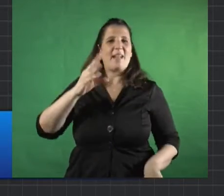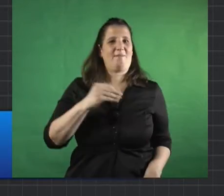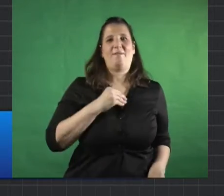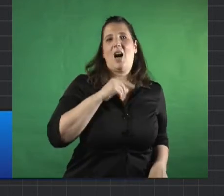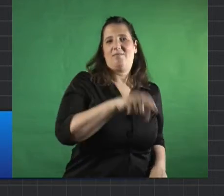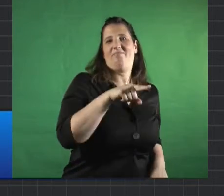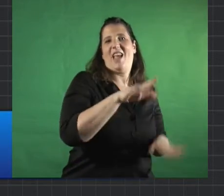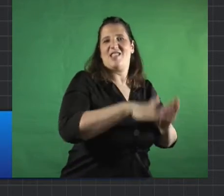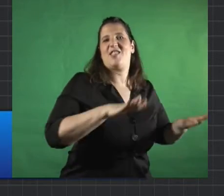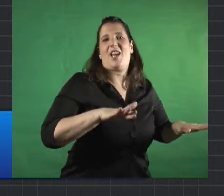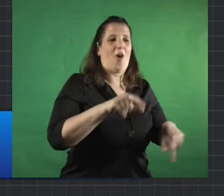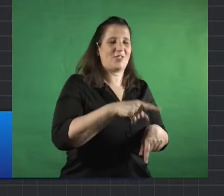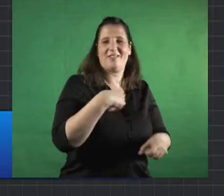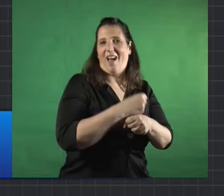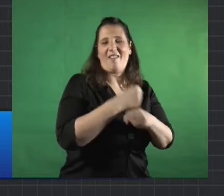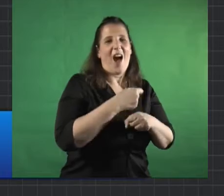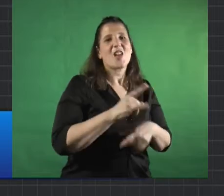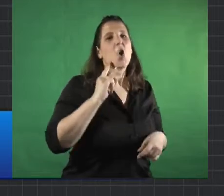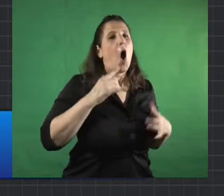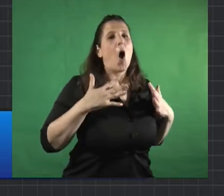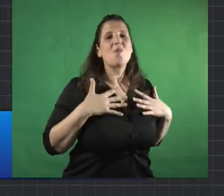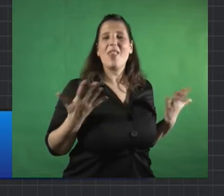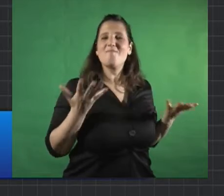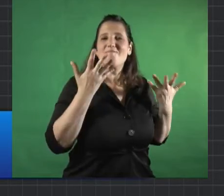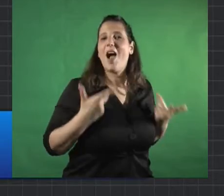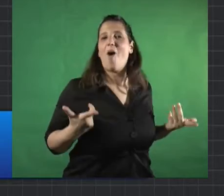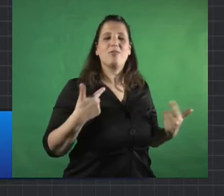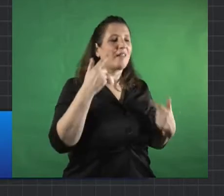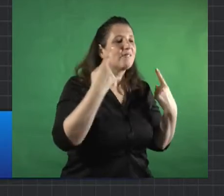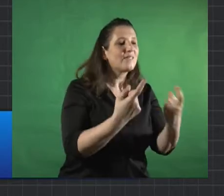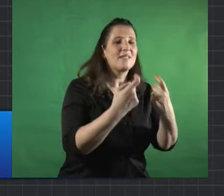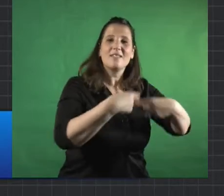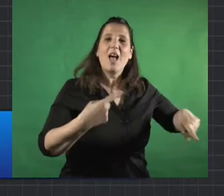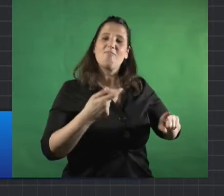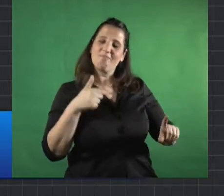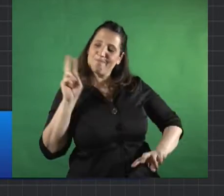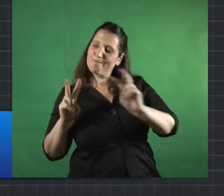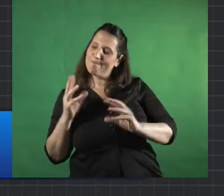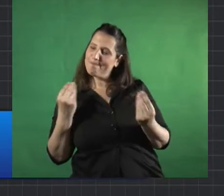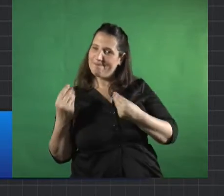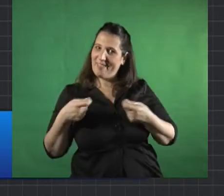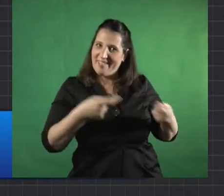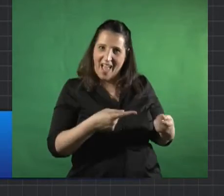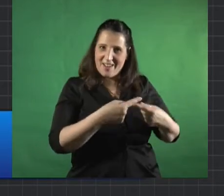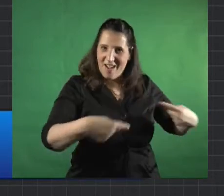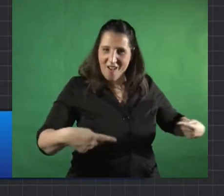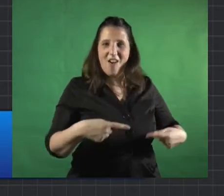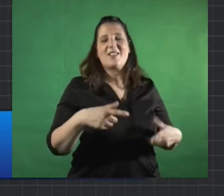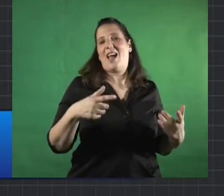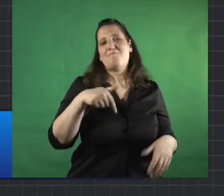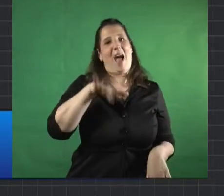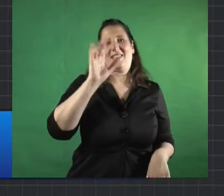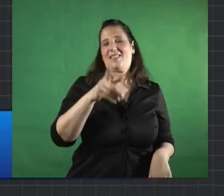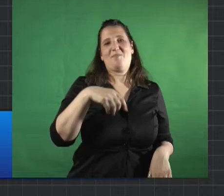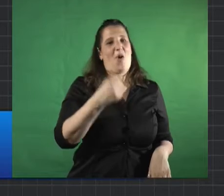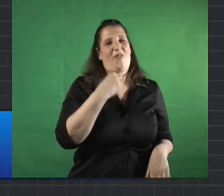más me siento más cómoda que es estando con los chicos viendo las necesidades que no les falte nada estando ahí con el tercer tiempo que es lo más lindo compartir